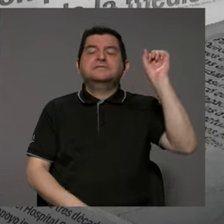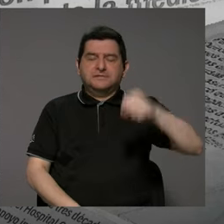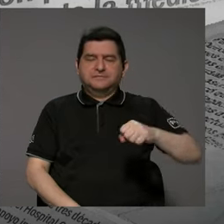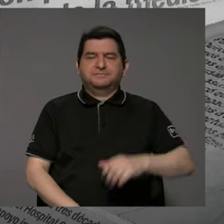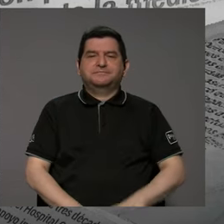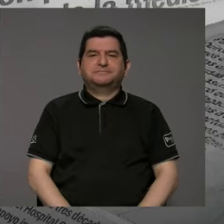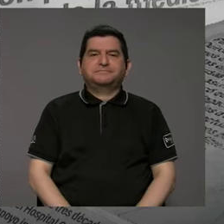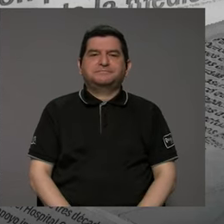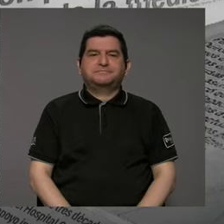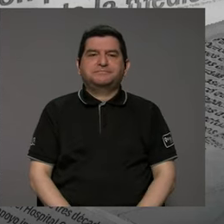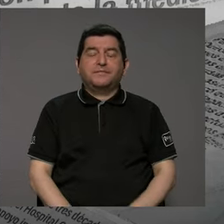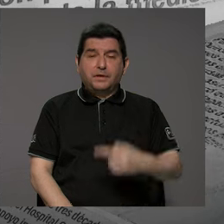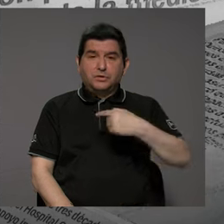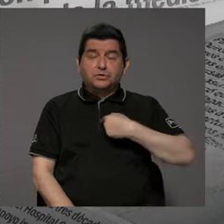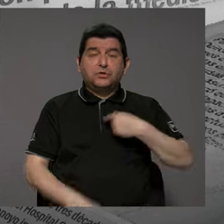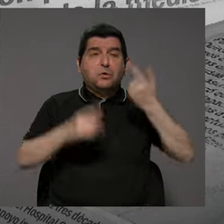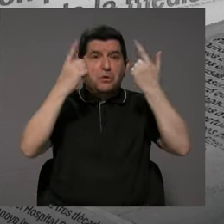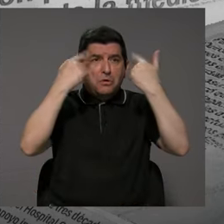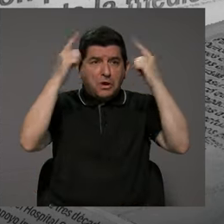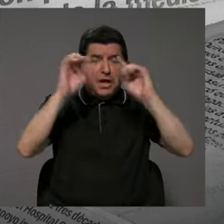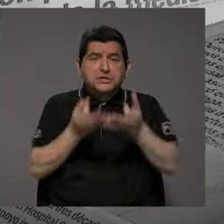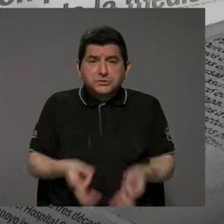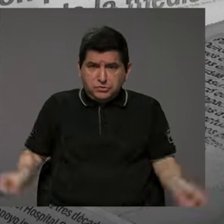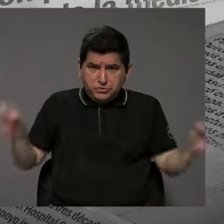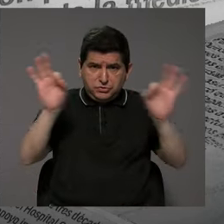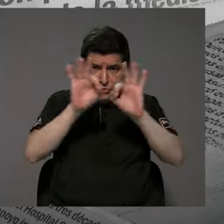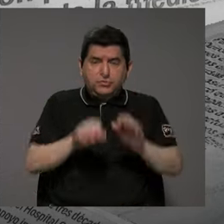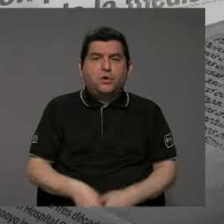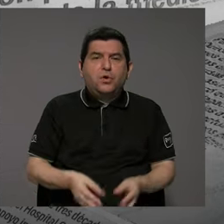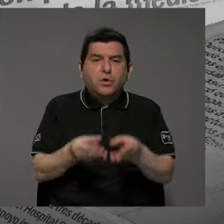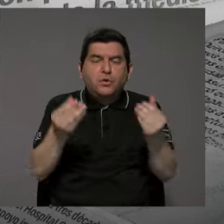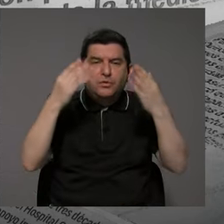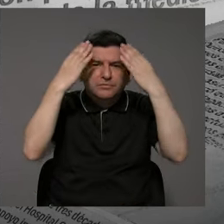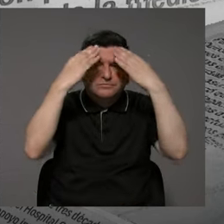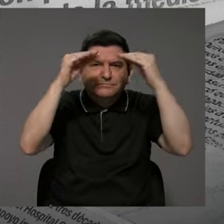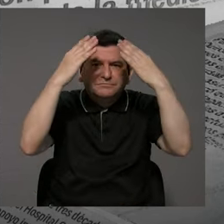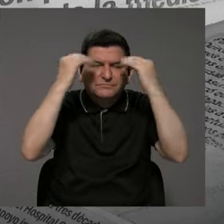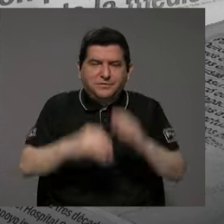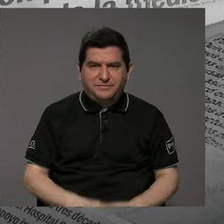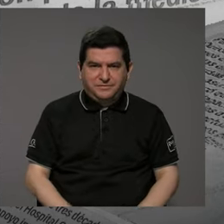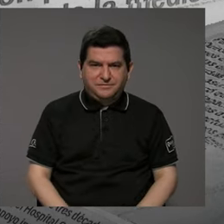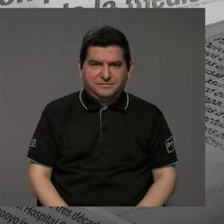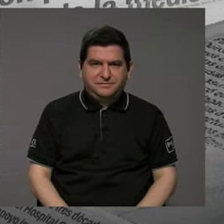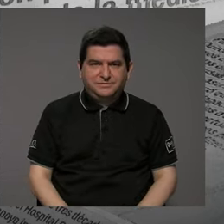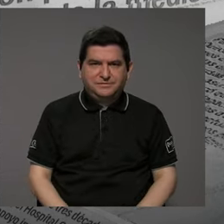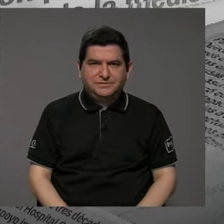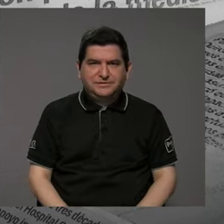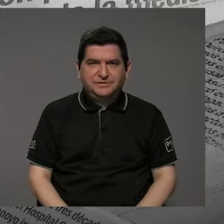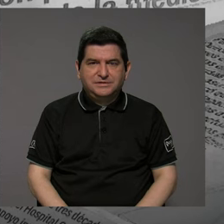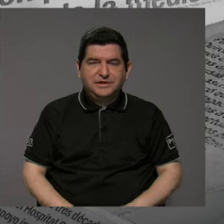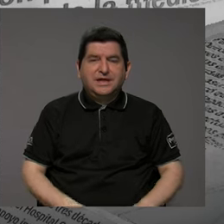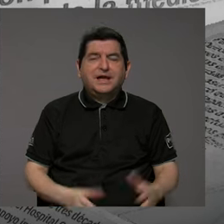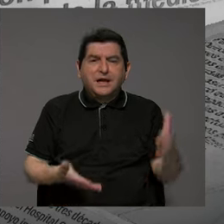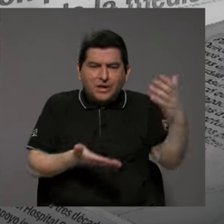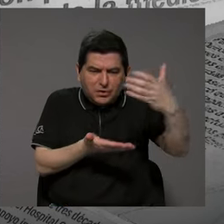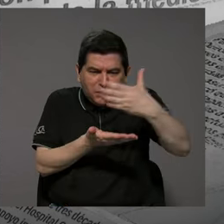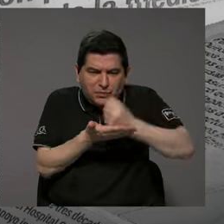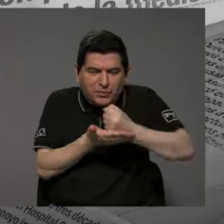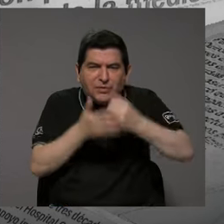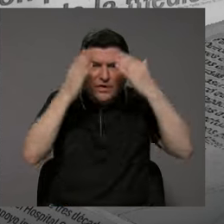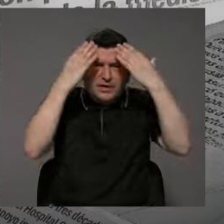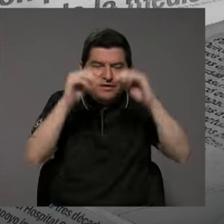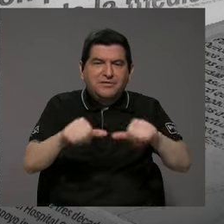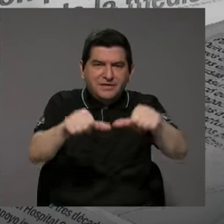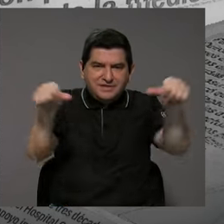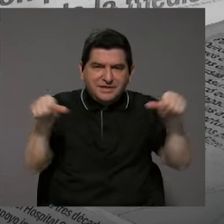correcto. Para mí es un logro muy importante, algo muy bonito, porque estamos generando información, logrando generar, concentrar la información de cómo se encuentra